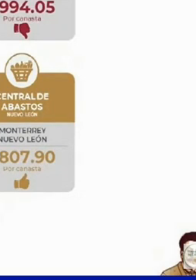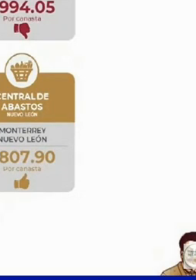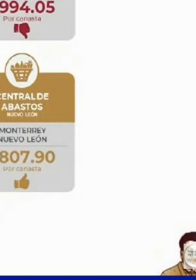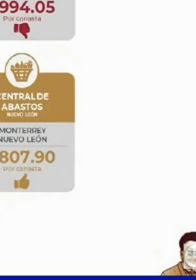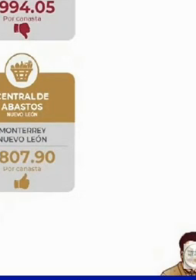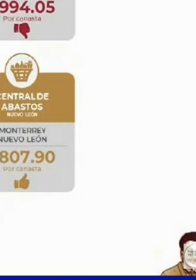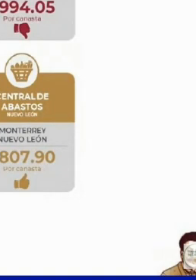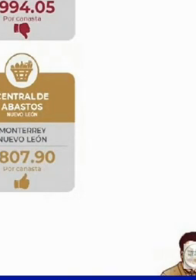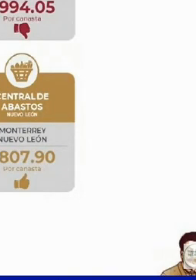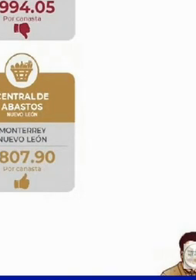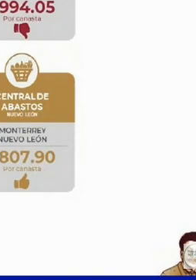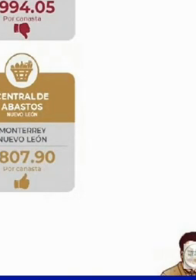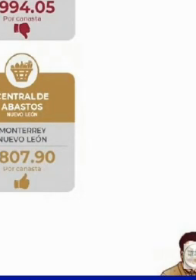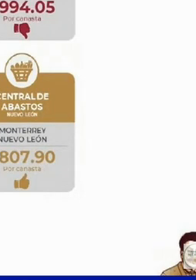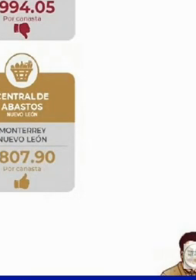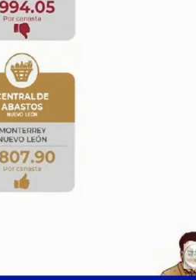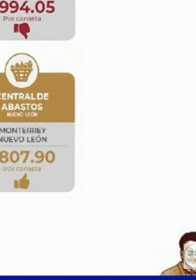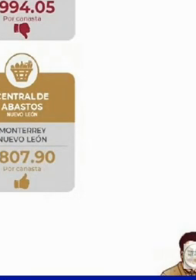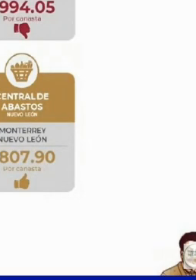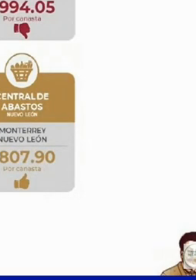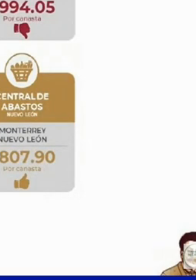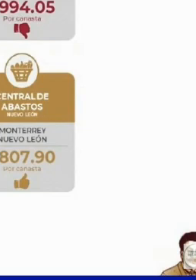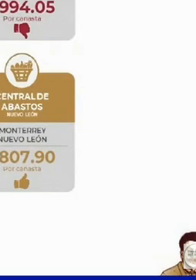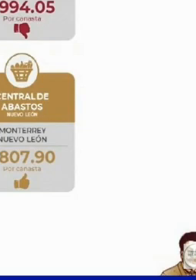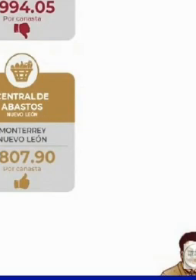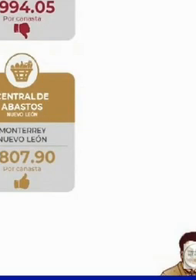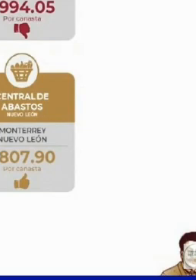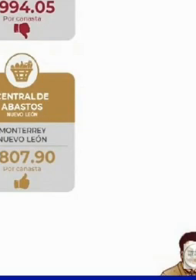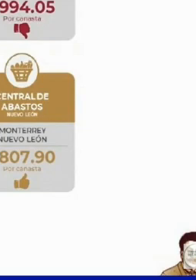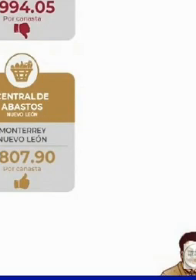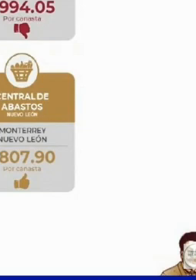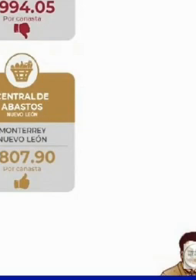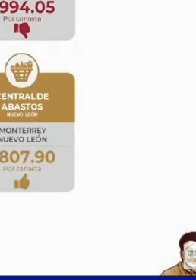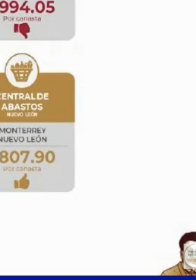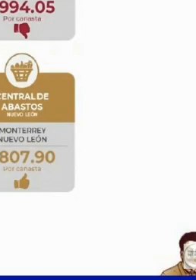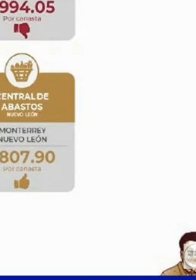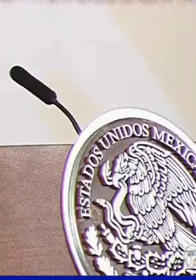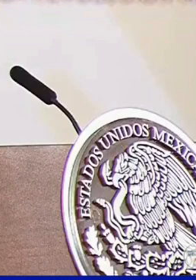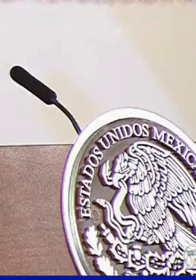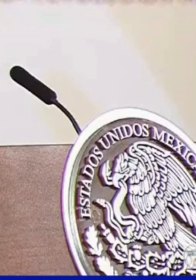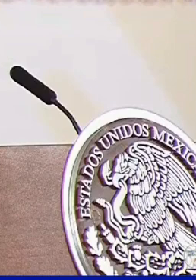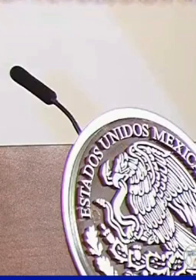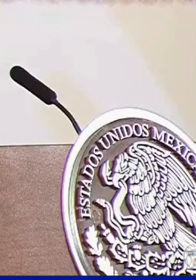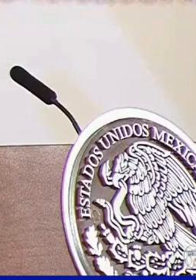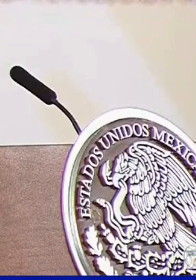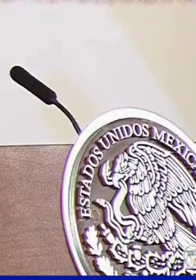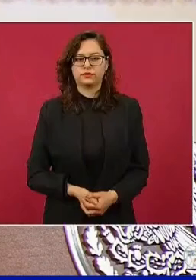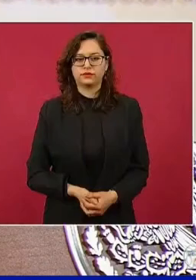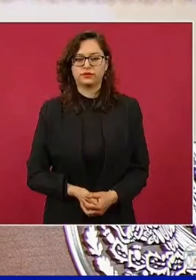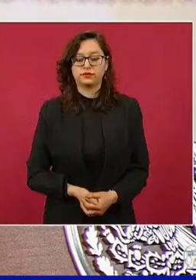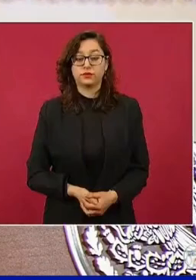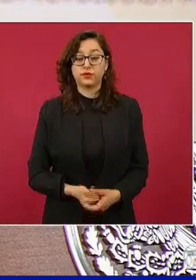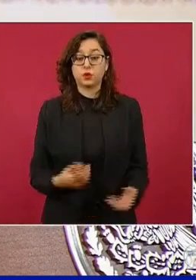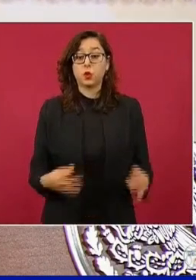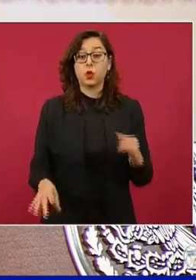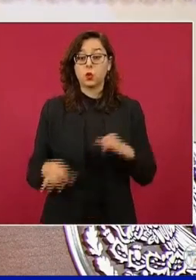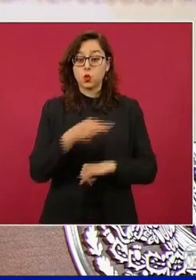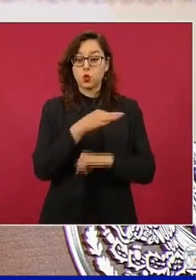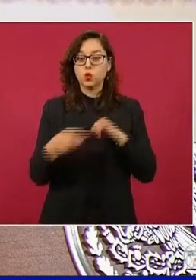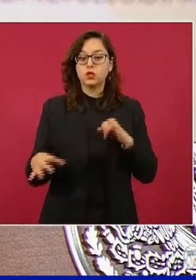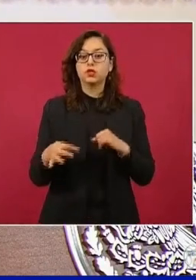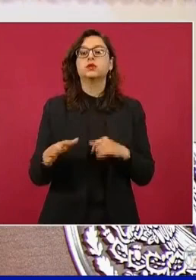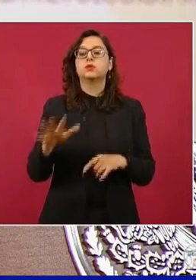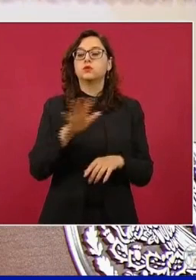también Bodega ahorrerá en 917 pesos. Y, por último, la región zona sur, sur